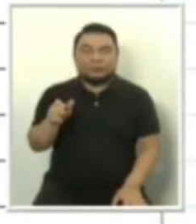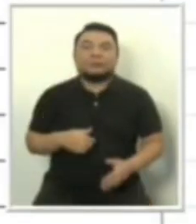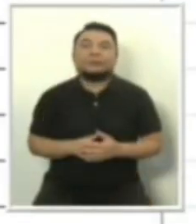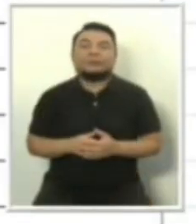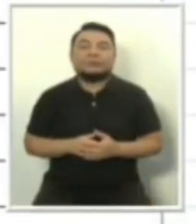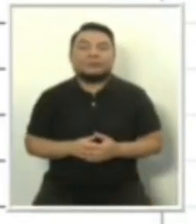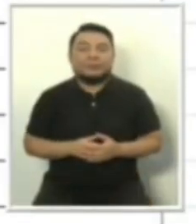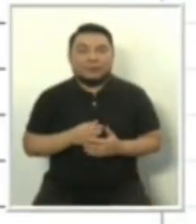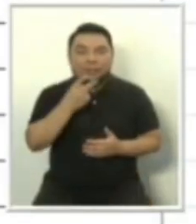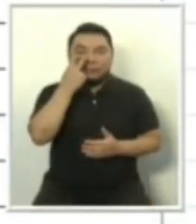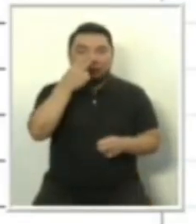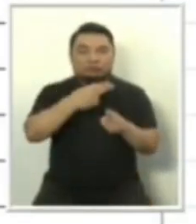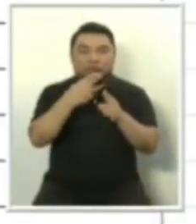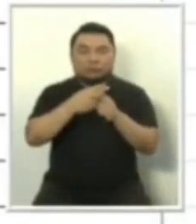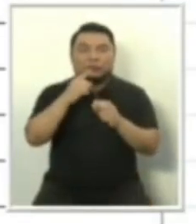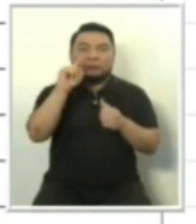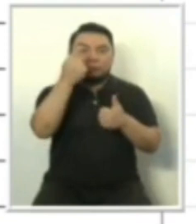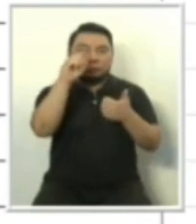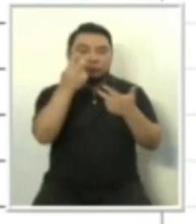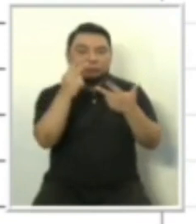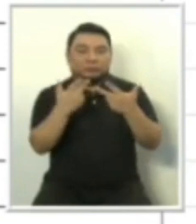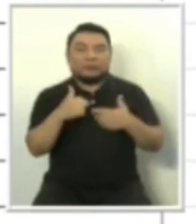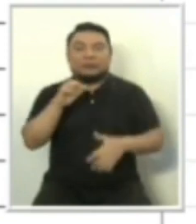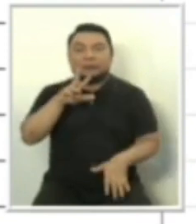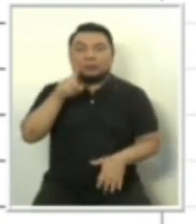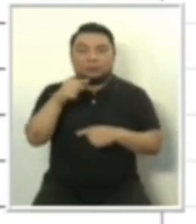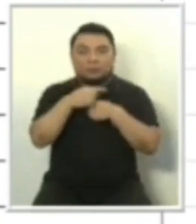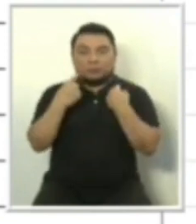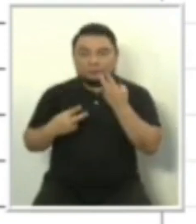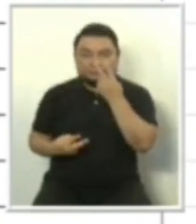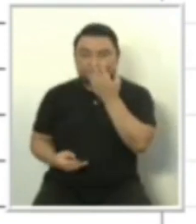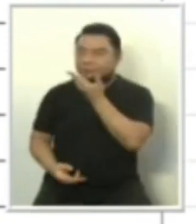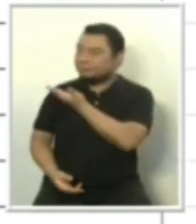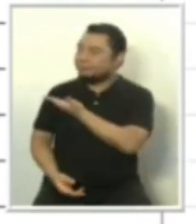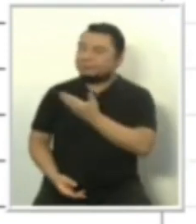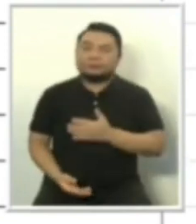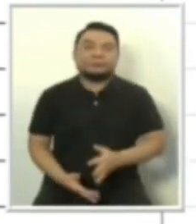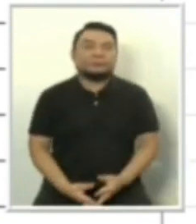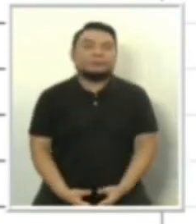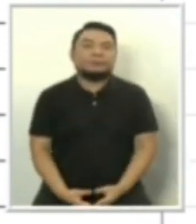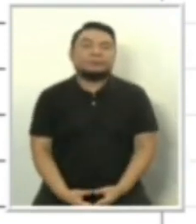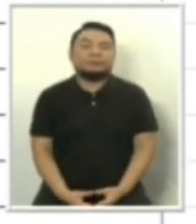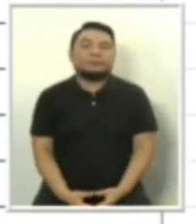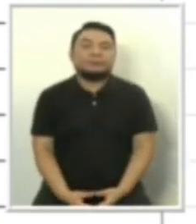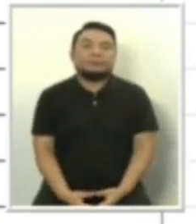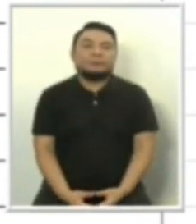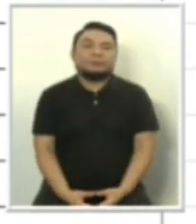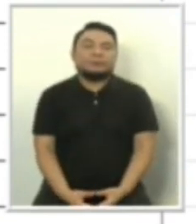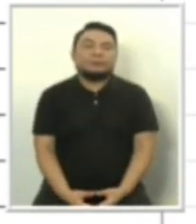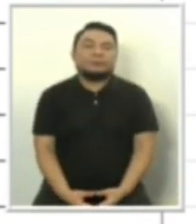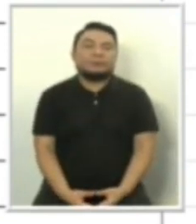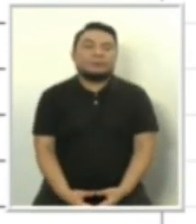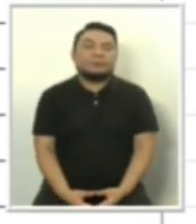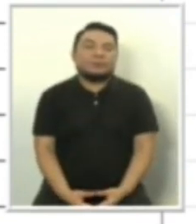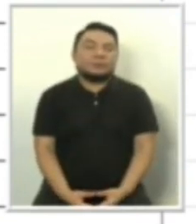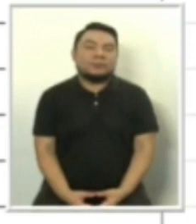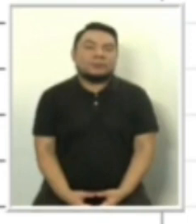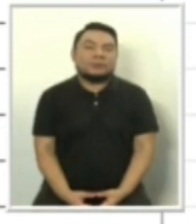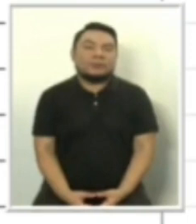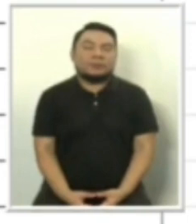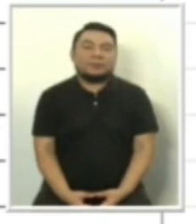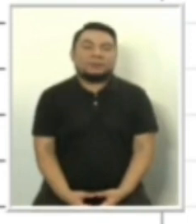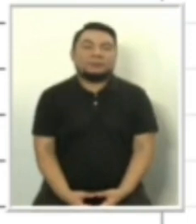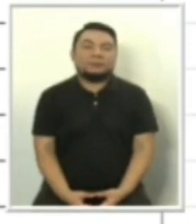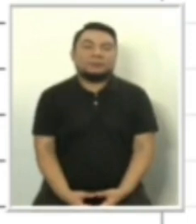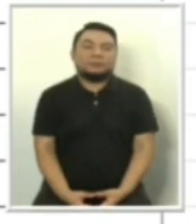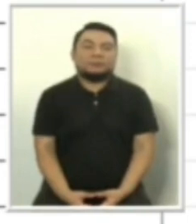bloque del último debate. 31 de marzo, Acción Popular, Partido Morado, Renovación Popular, Partido Democrático, Somos Perú, Perú Patria Segura, Renacimiento Unido